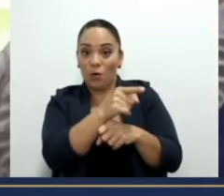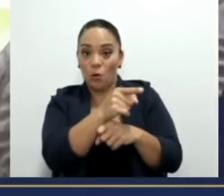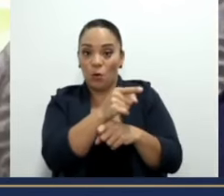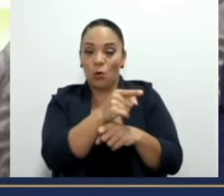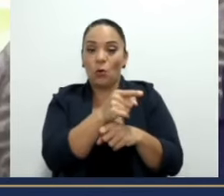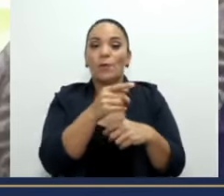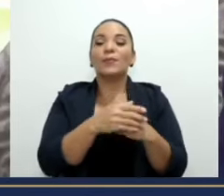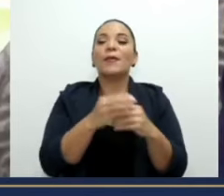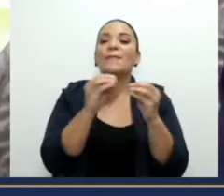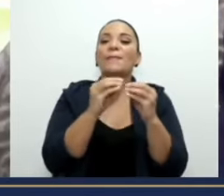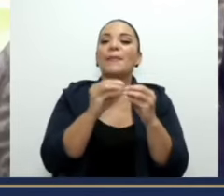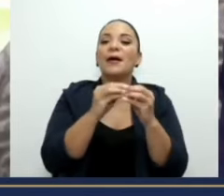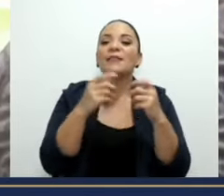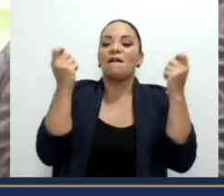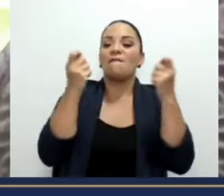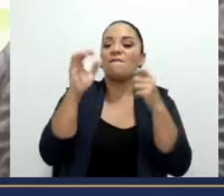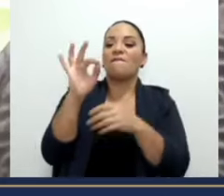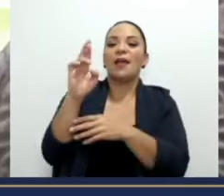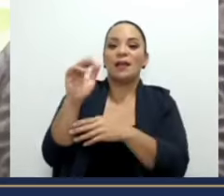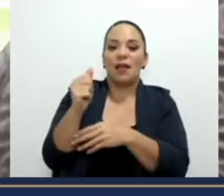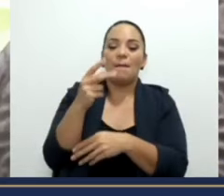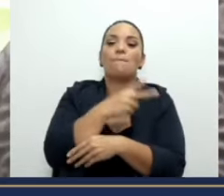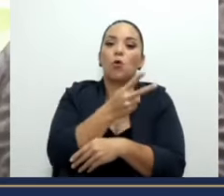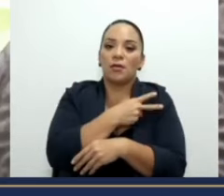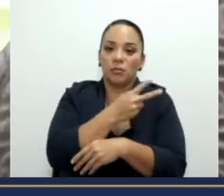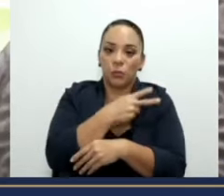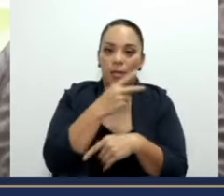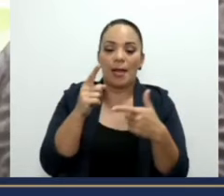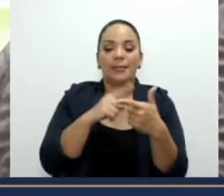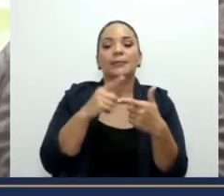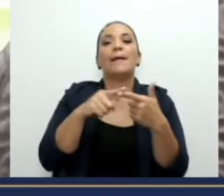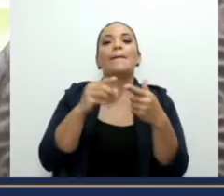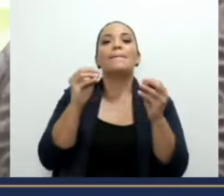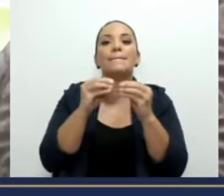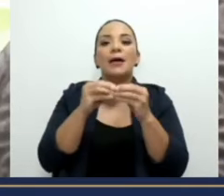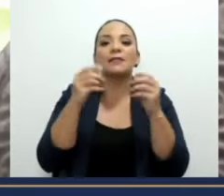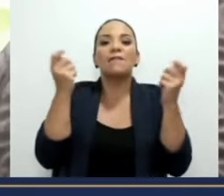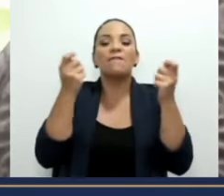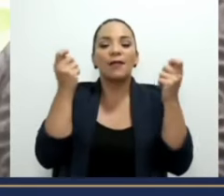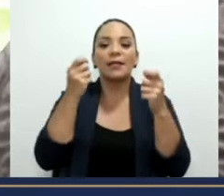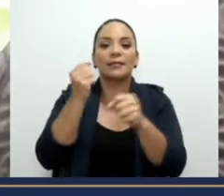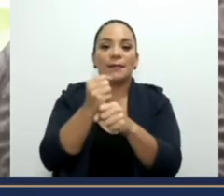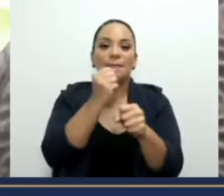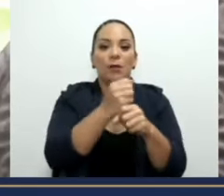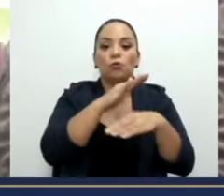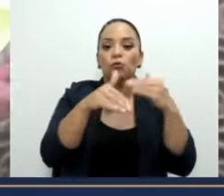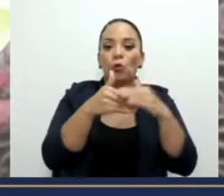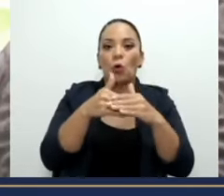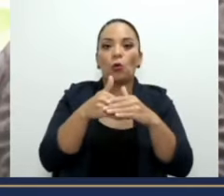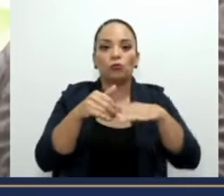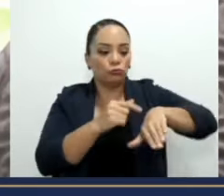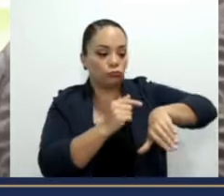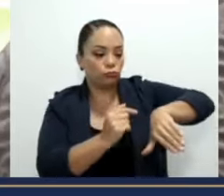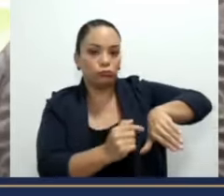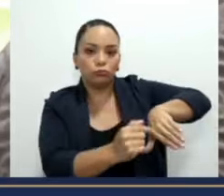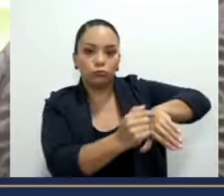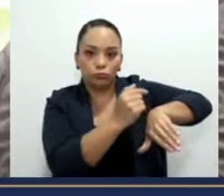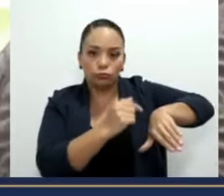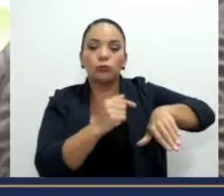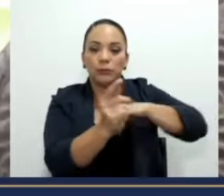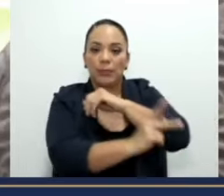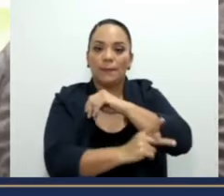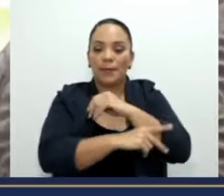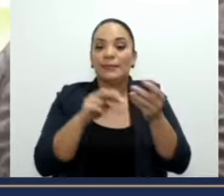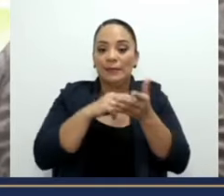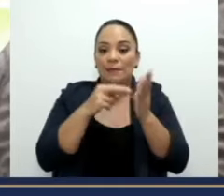más ferias vocacionales, más ferias de empleo en todas las regiones del país. Eso va a permitir, Presidente, que más gente